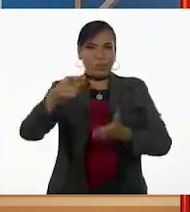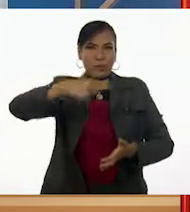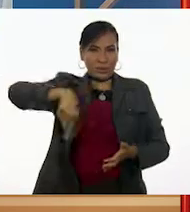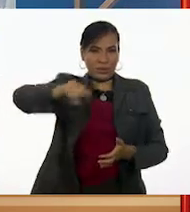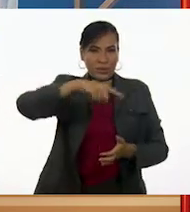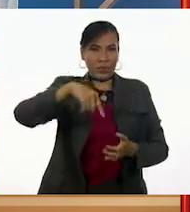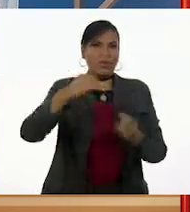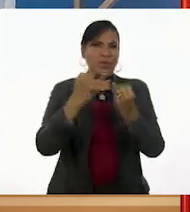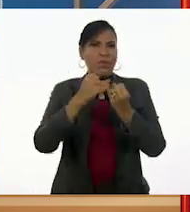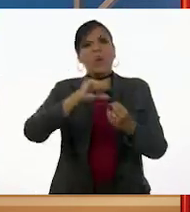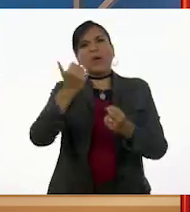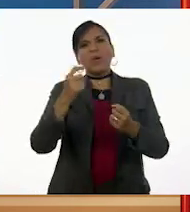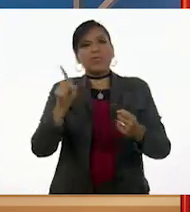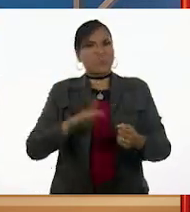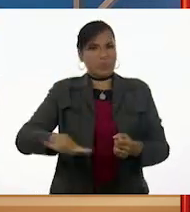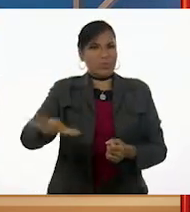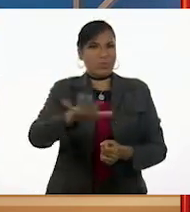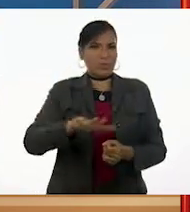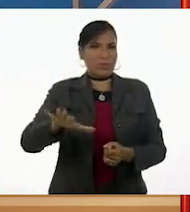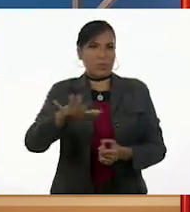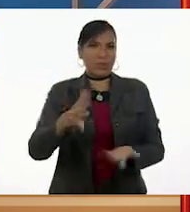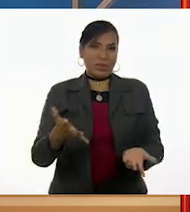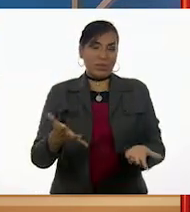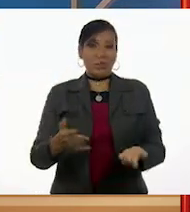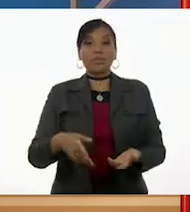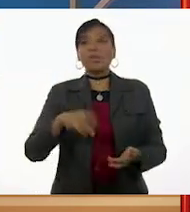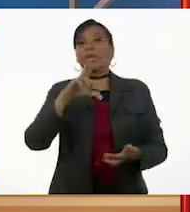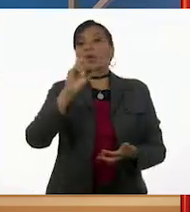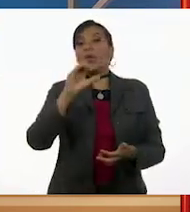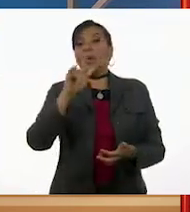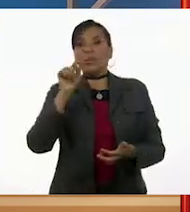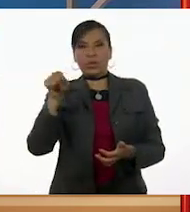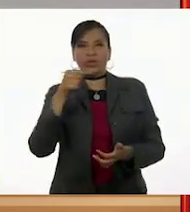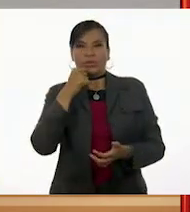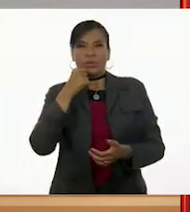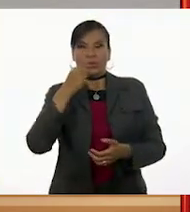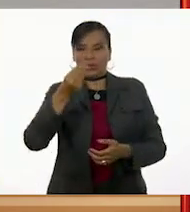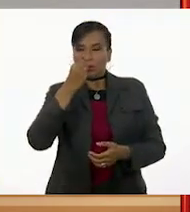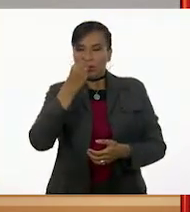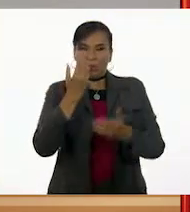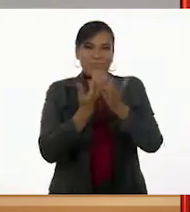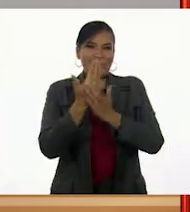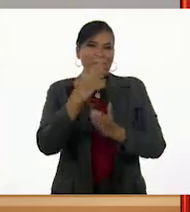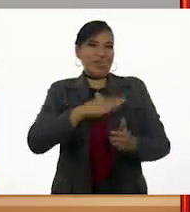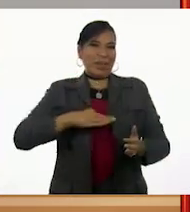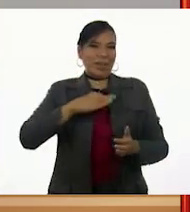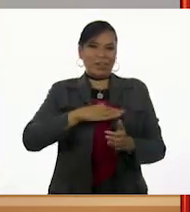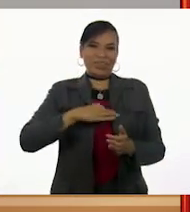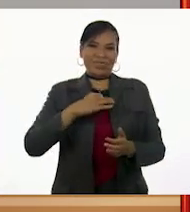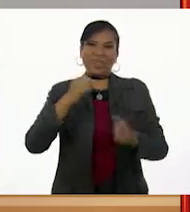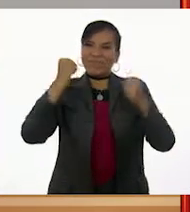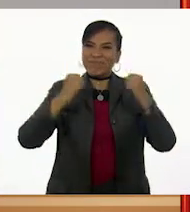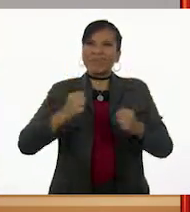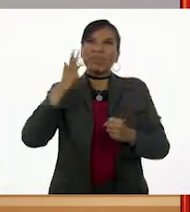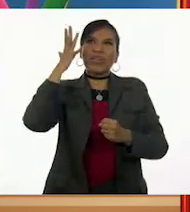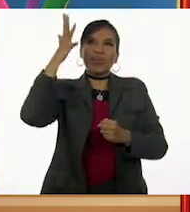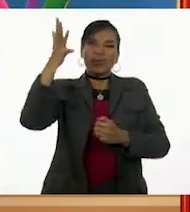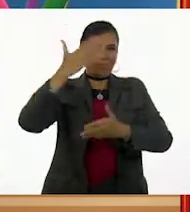ustedes y a todo el pueblo. Roberto desayunó feliz. Seguro de que lograría su sueño.